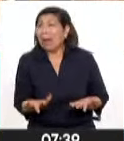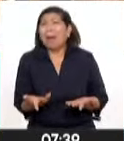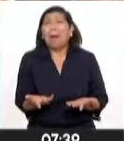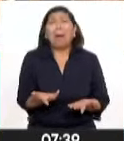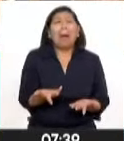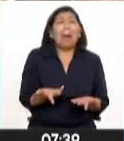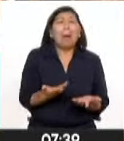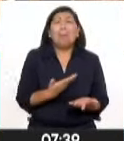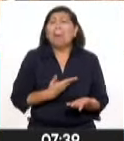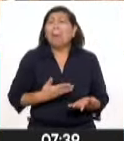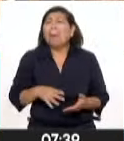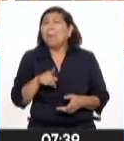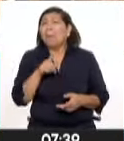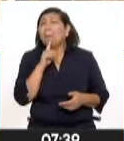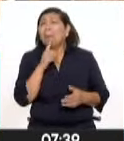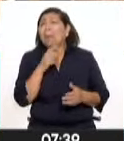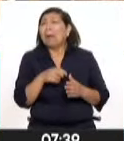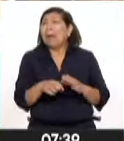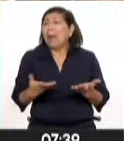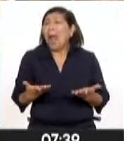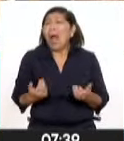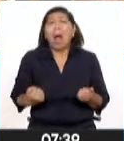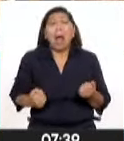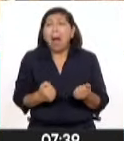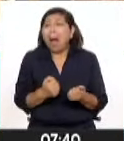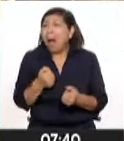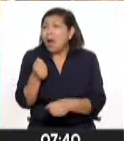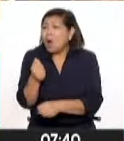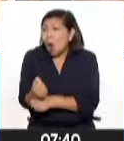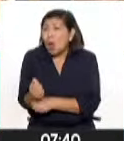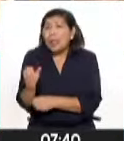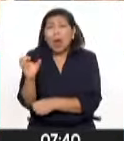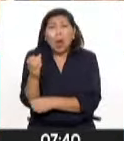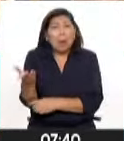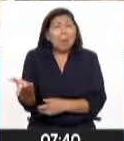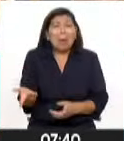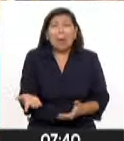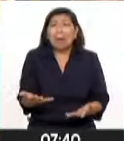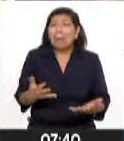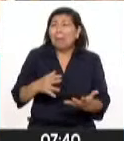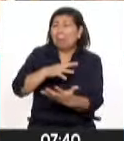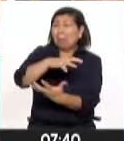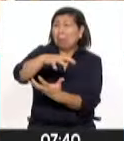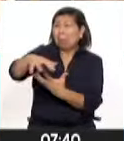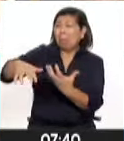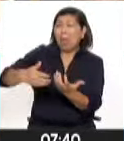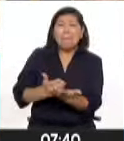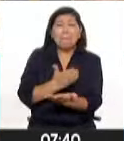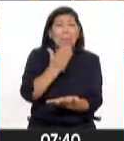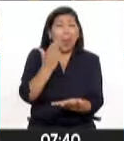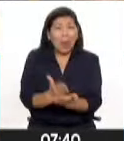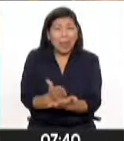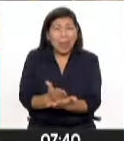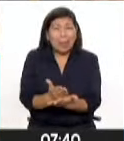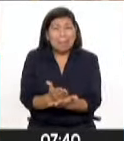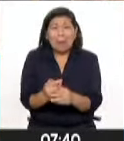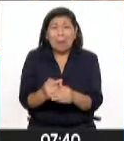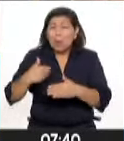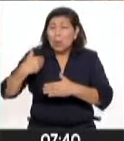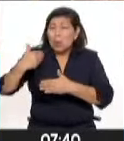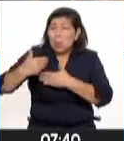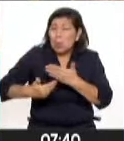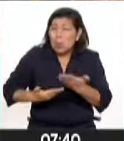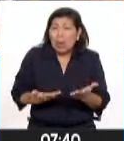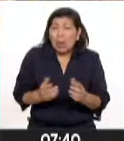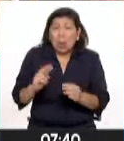controlar y dar seguridad a los colombianos y esa situación de convulsión social debido al avance del